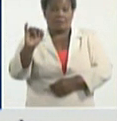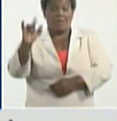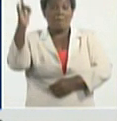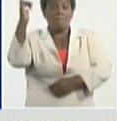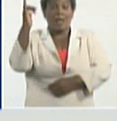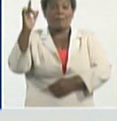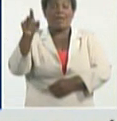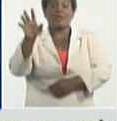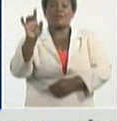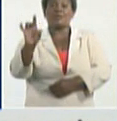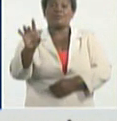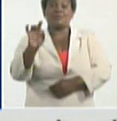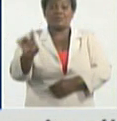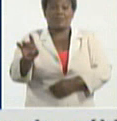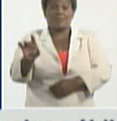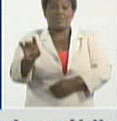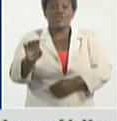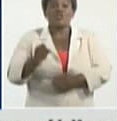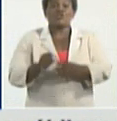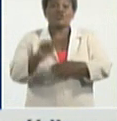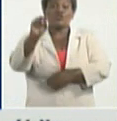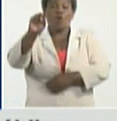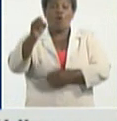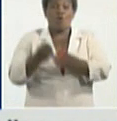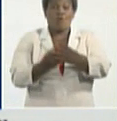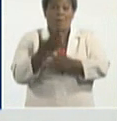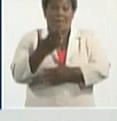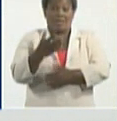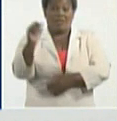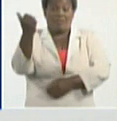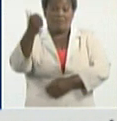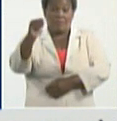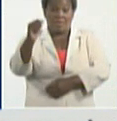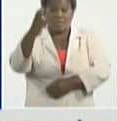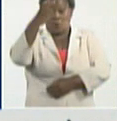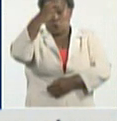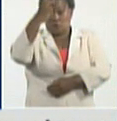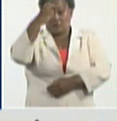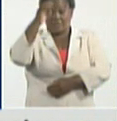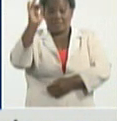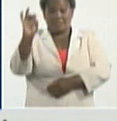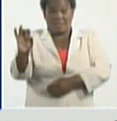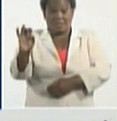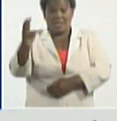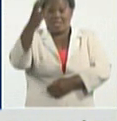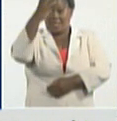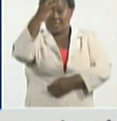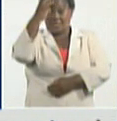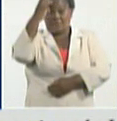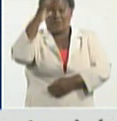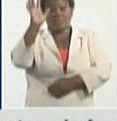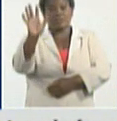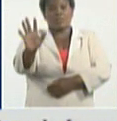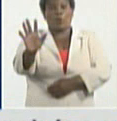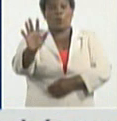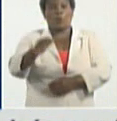15, Songo de la Maya 10, segundo frente 7, y tercer frente 5, casos autóctonos ayer.